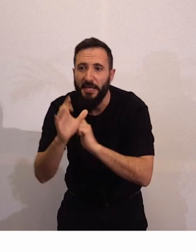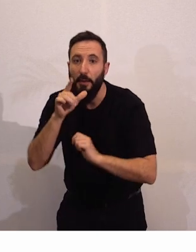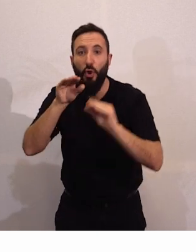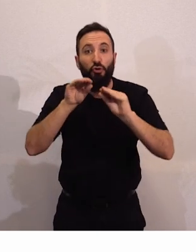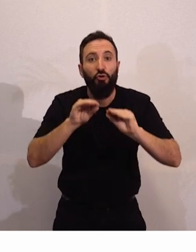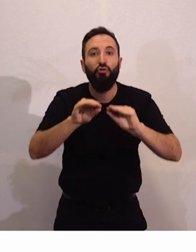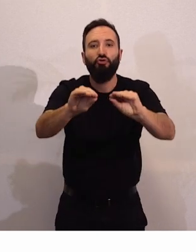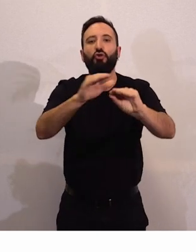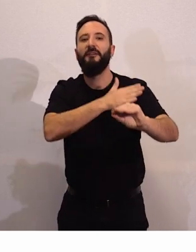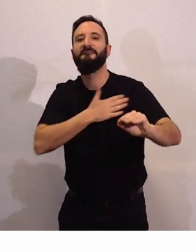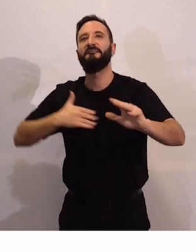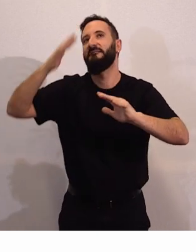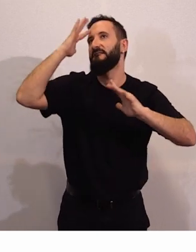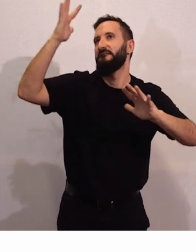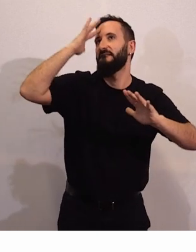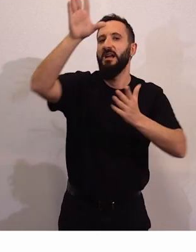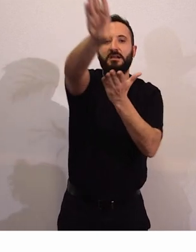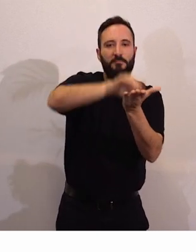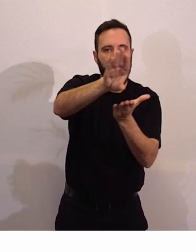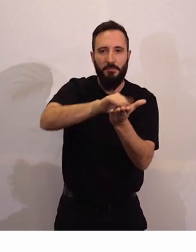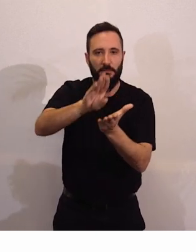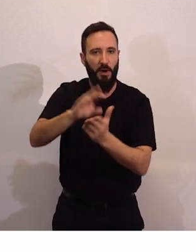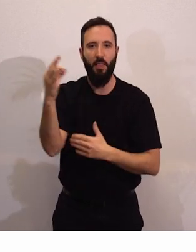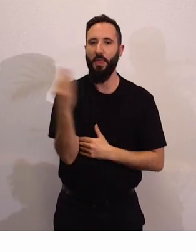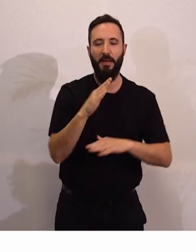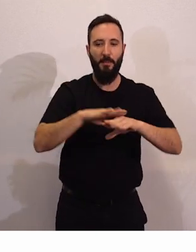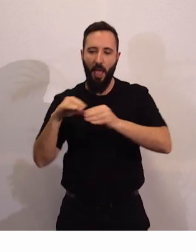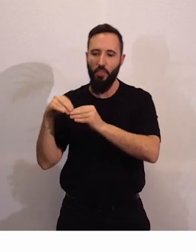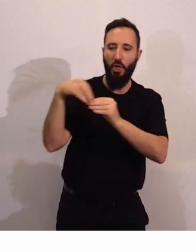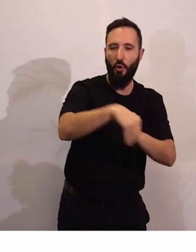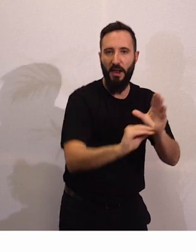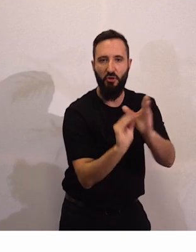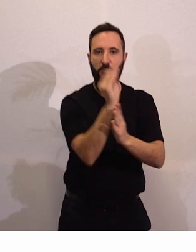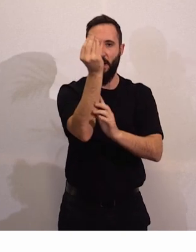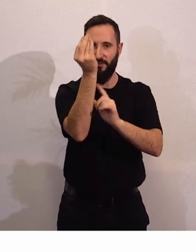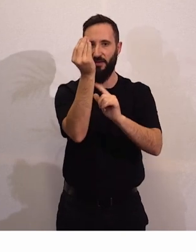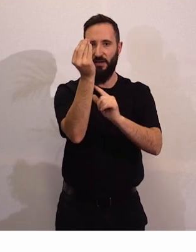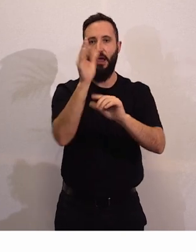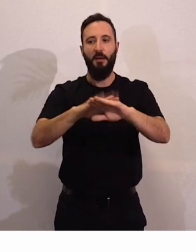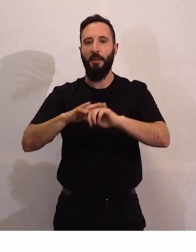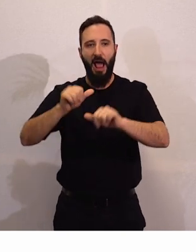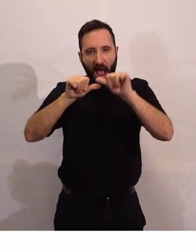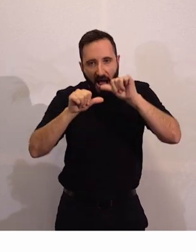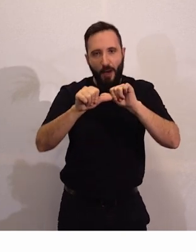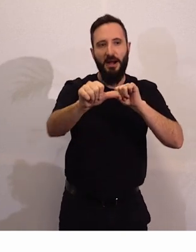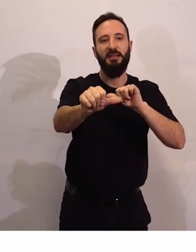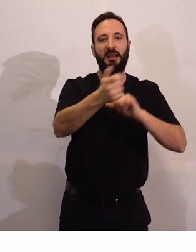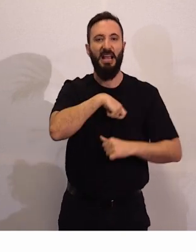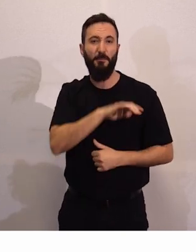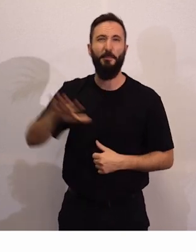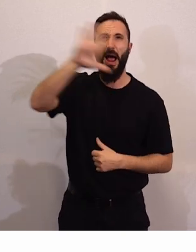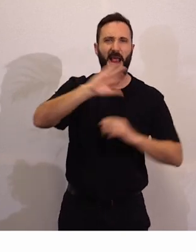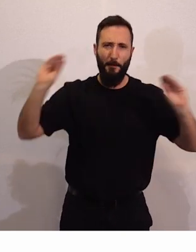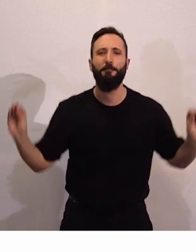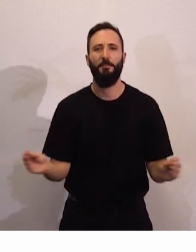aspiraciones para este documento tan importante que queremos que sirva para mejorar España.